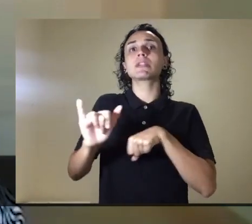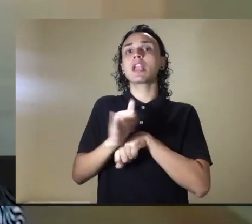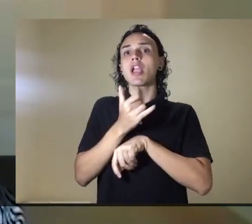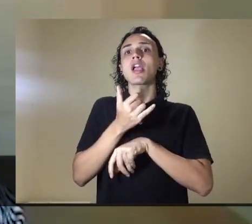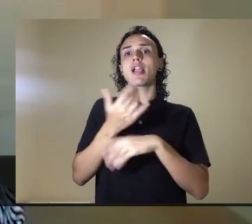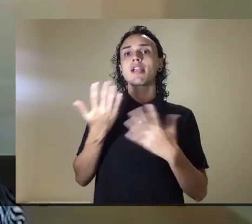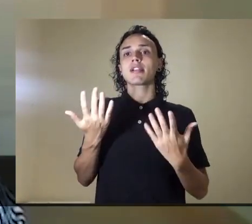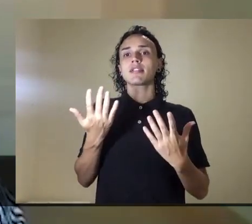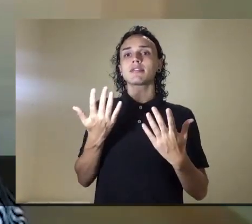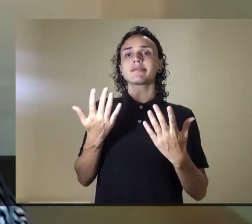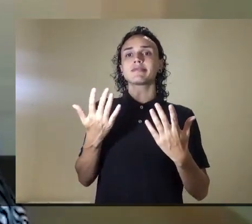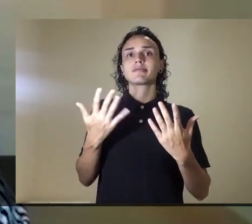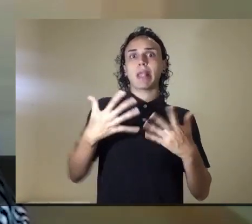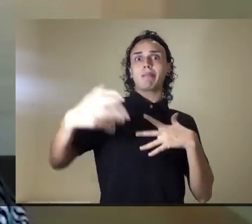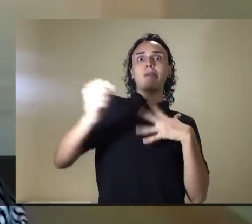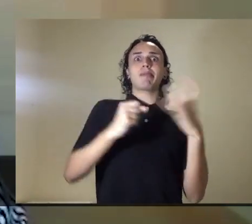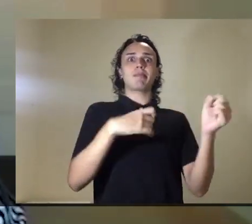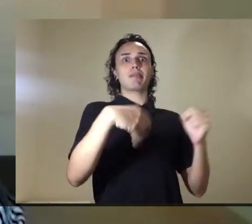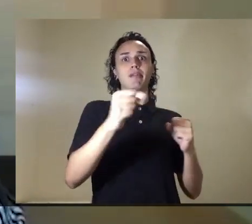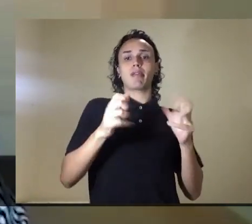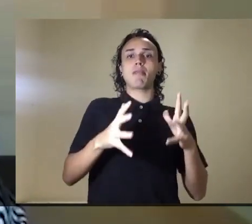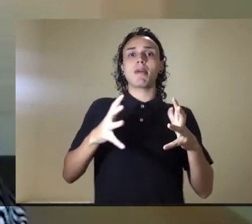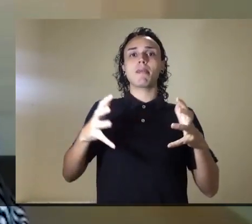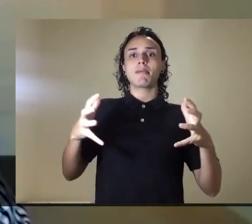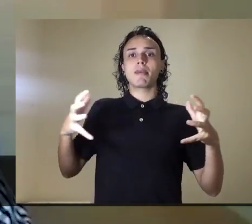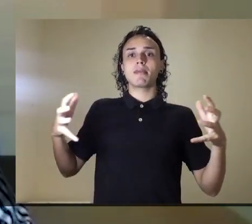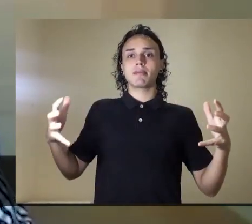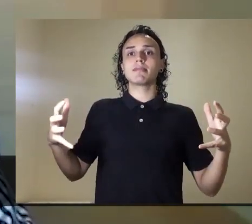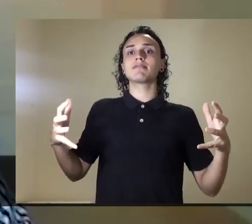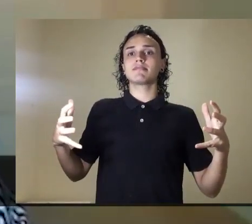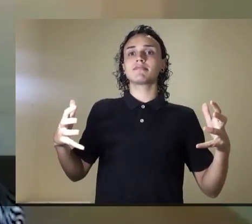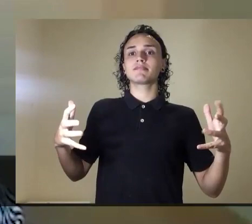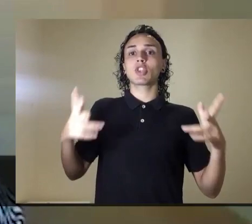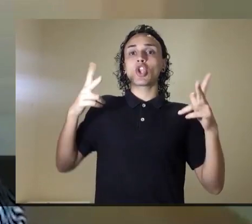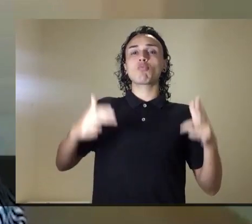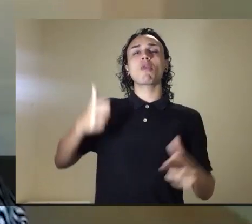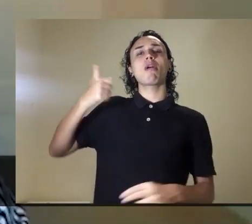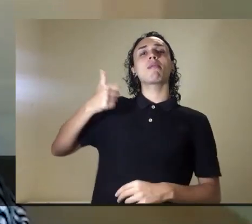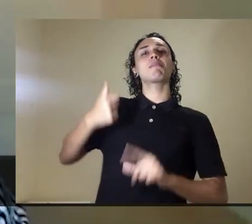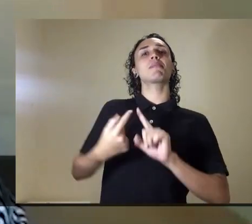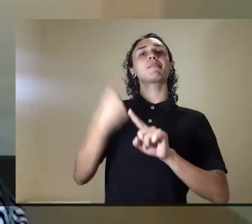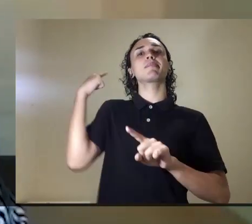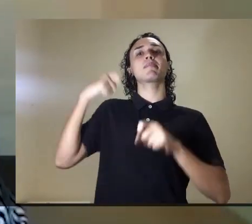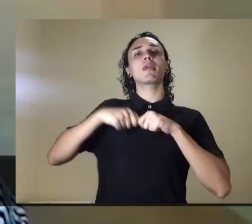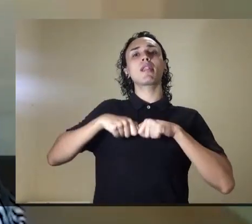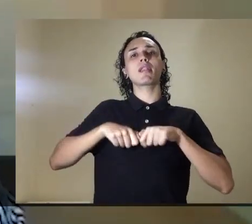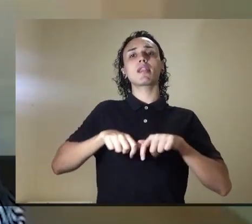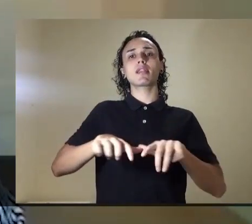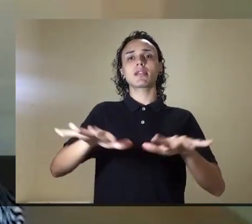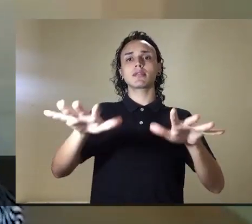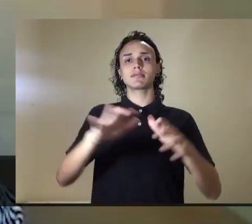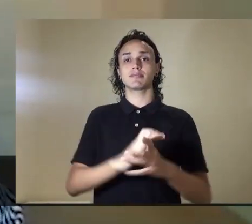circunstancias para infectar y expandirse como lo había hecho.